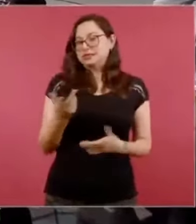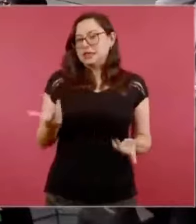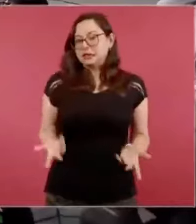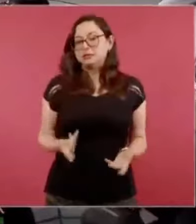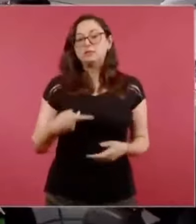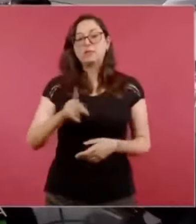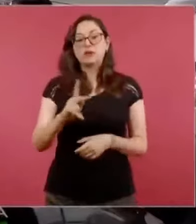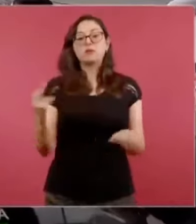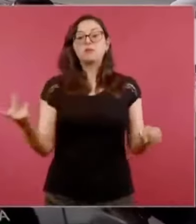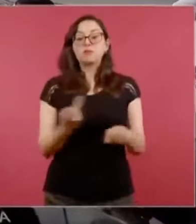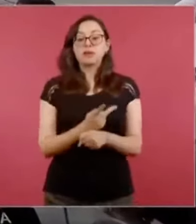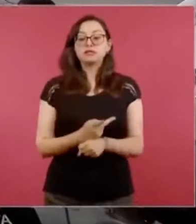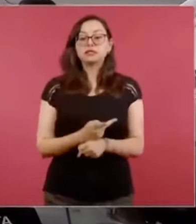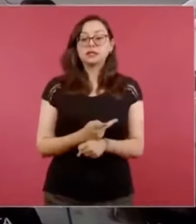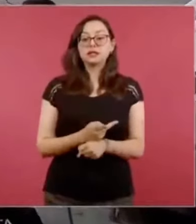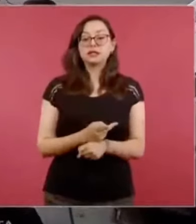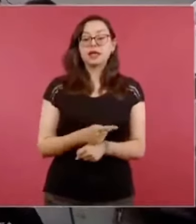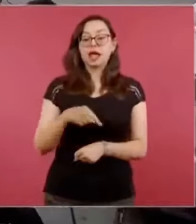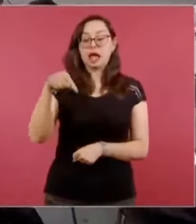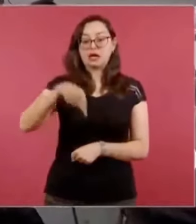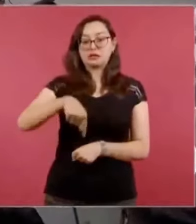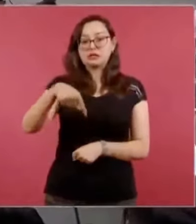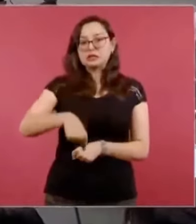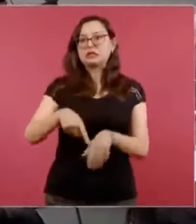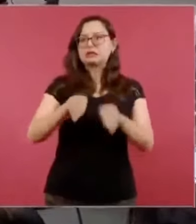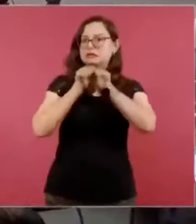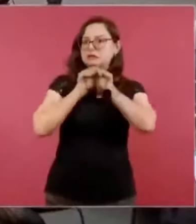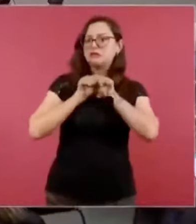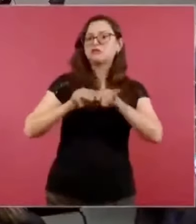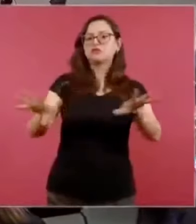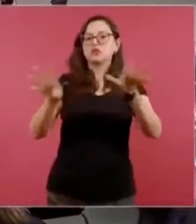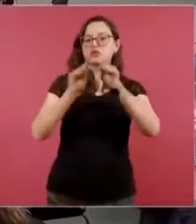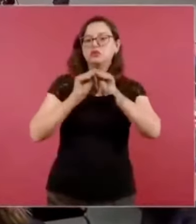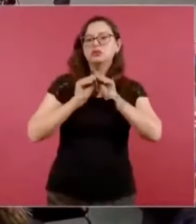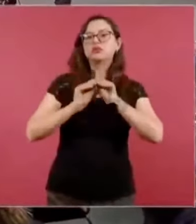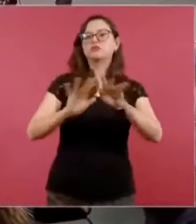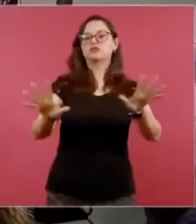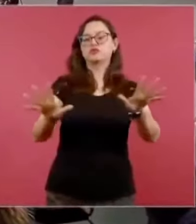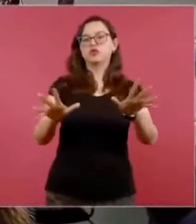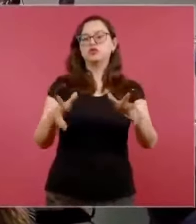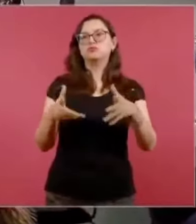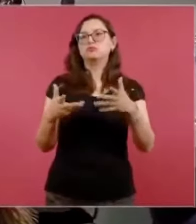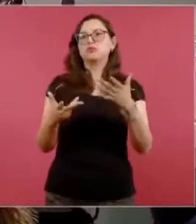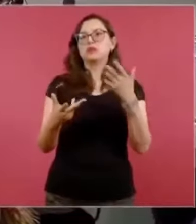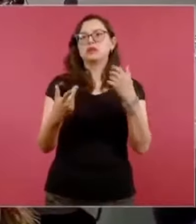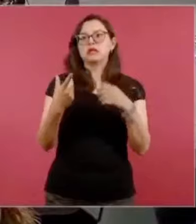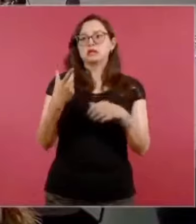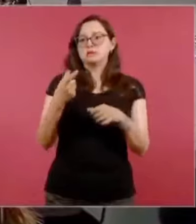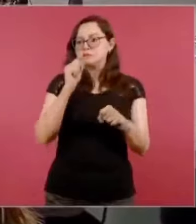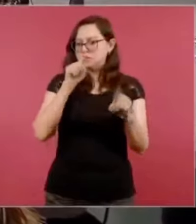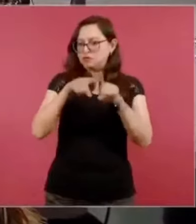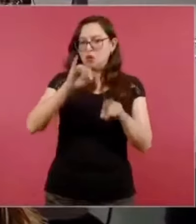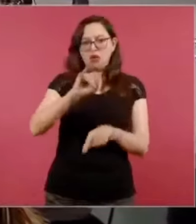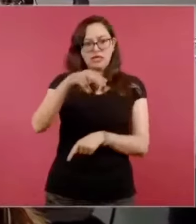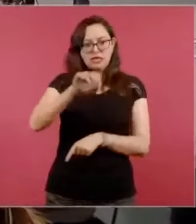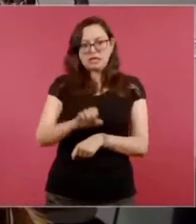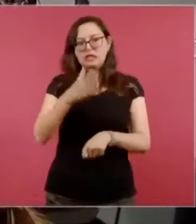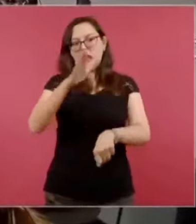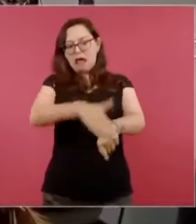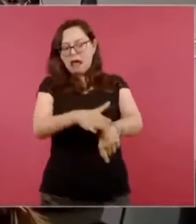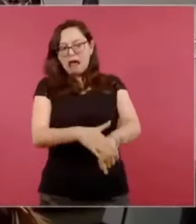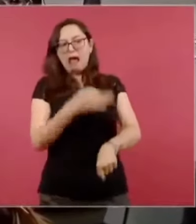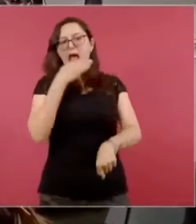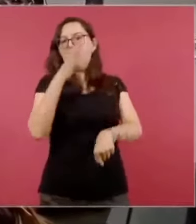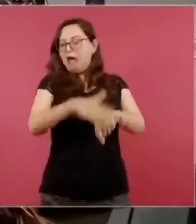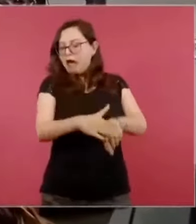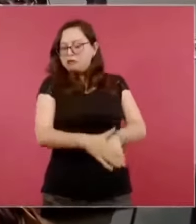que se escuchan cada mañana antes de empezar la conferencia y aún con la repetición que se hace con estos llamados que se